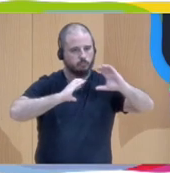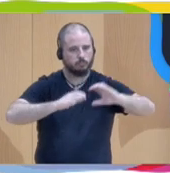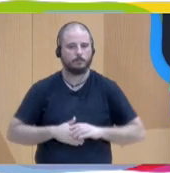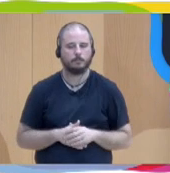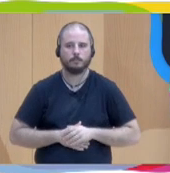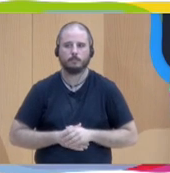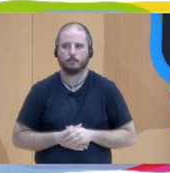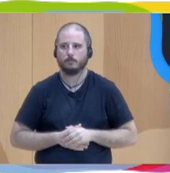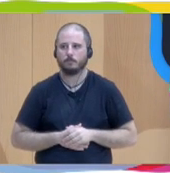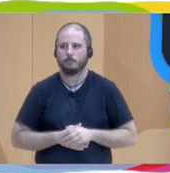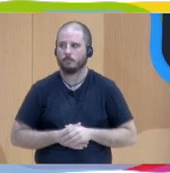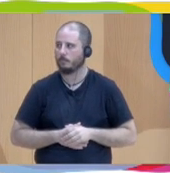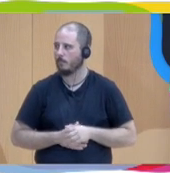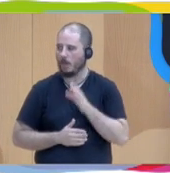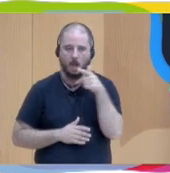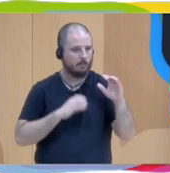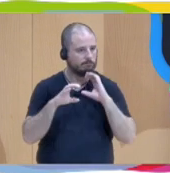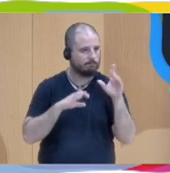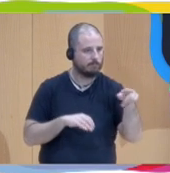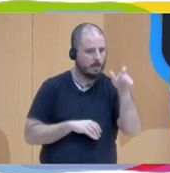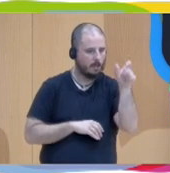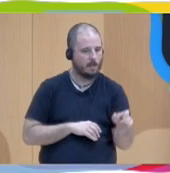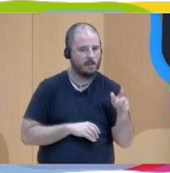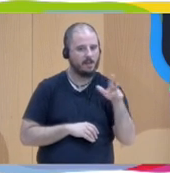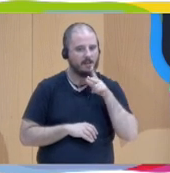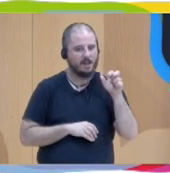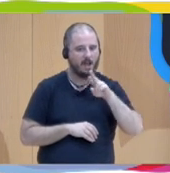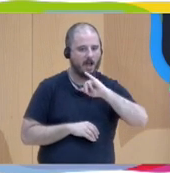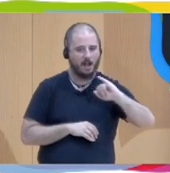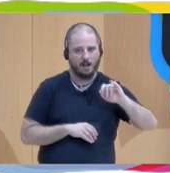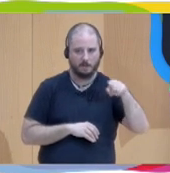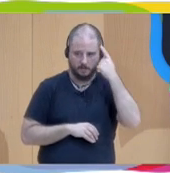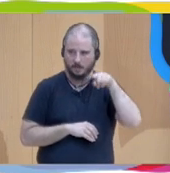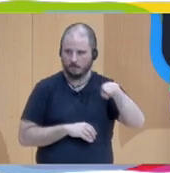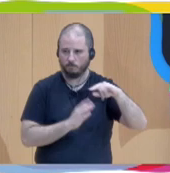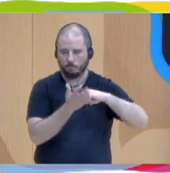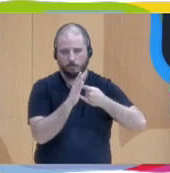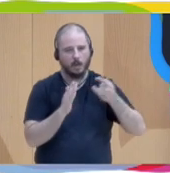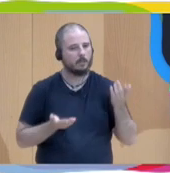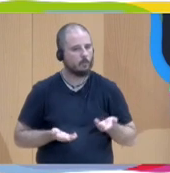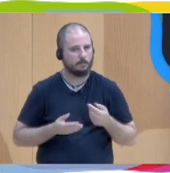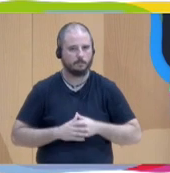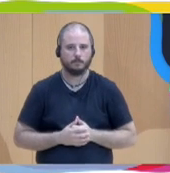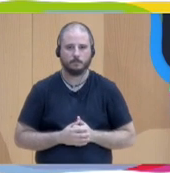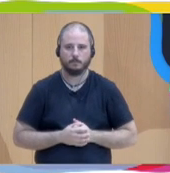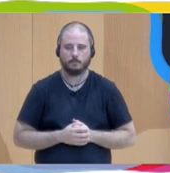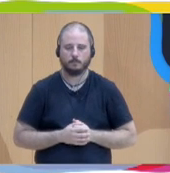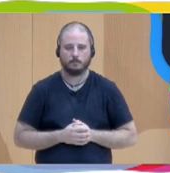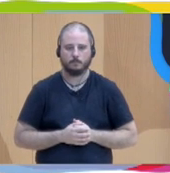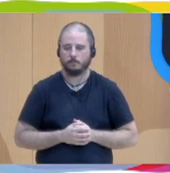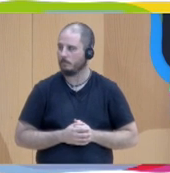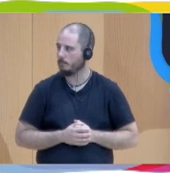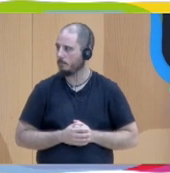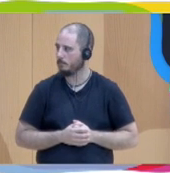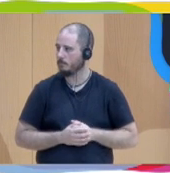Nos comunicamos ahora con Harry para conocer los planes, esos proyectos. And take a look in the future.